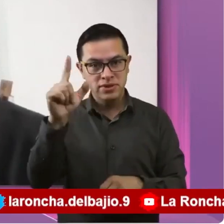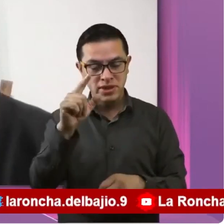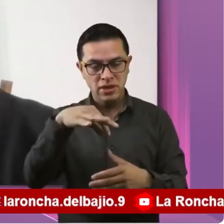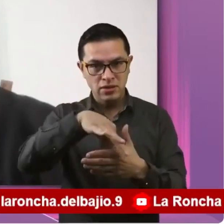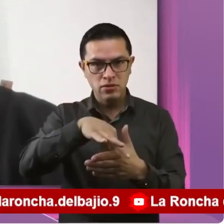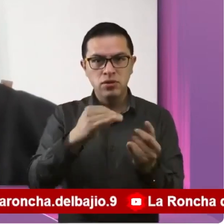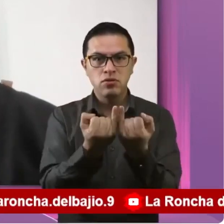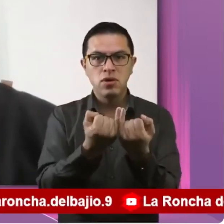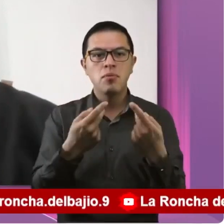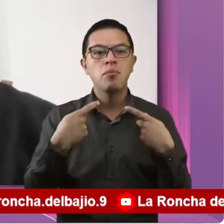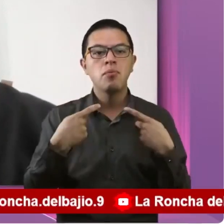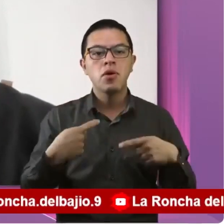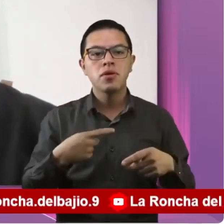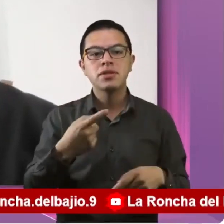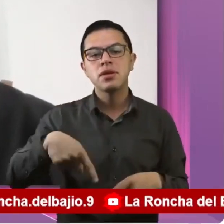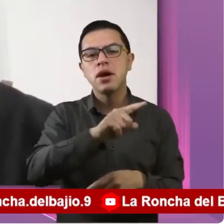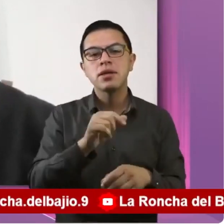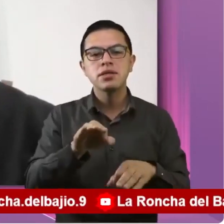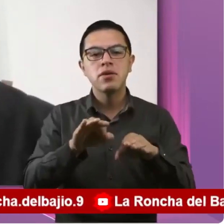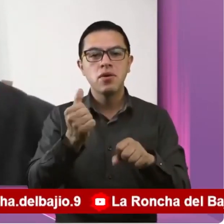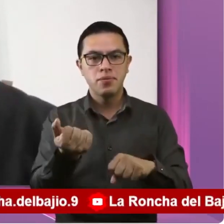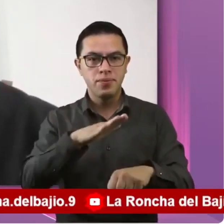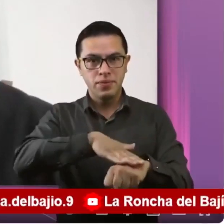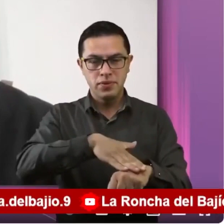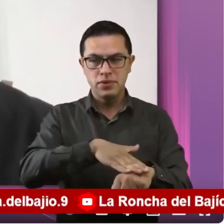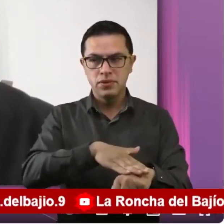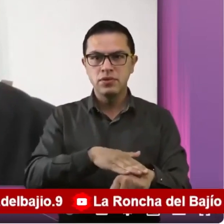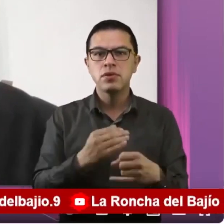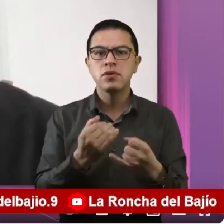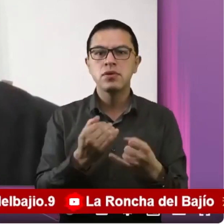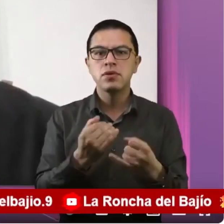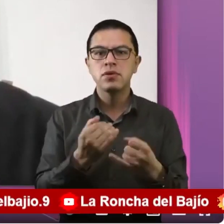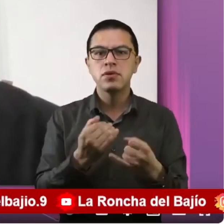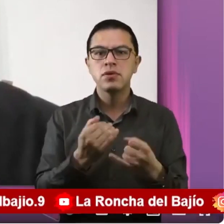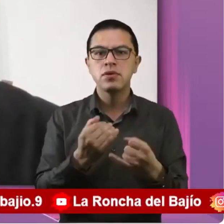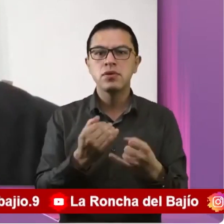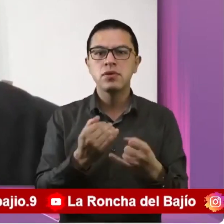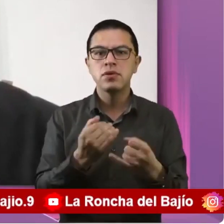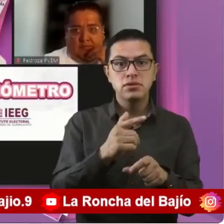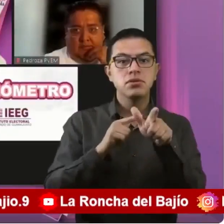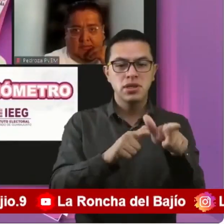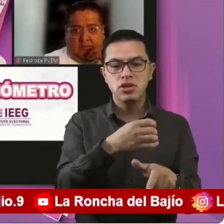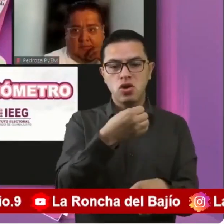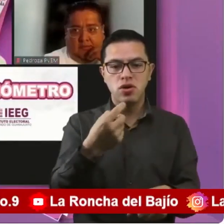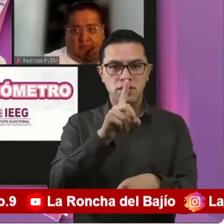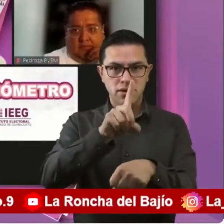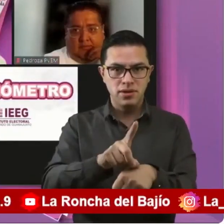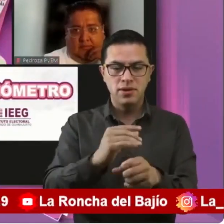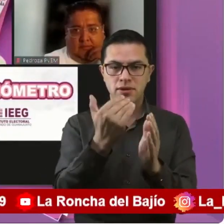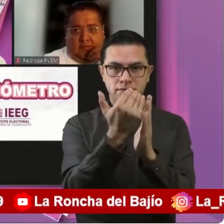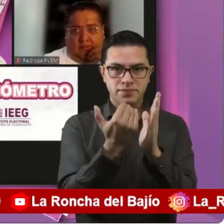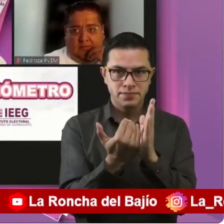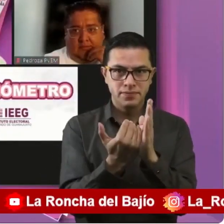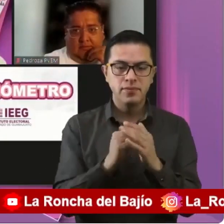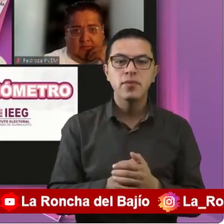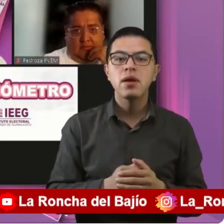tabulador de dietas de las consejeras y consejeros electorales de los consejos distritales y municipales del Y correspondientes al año